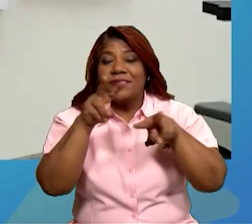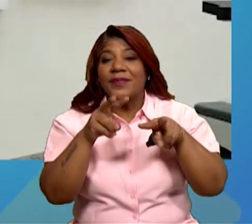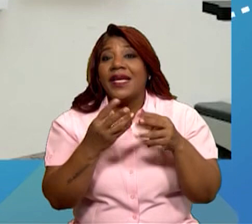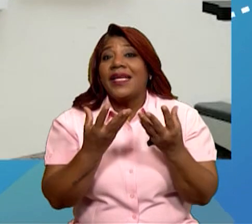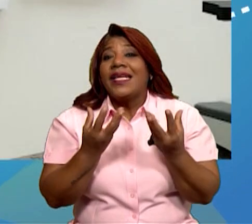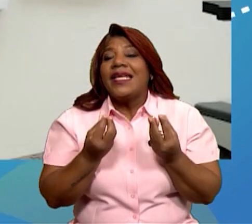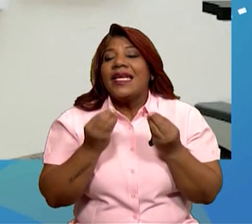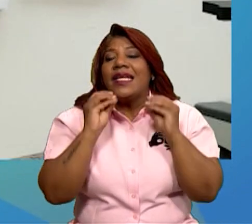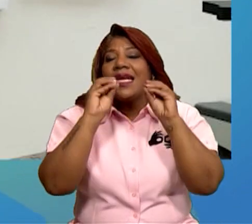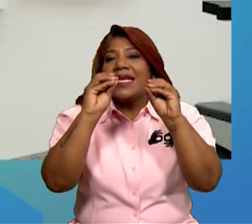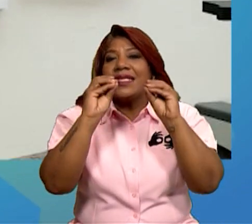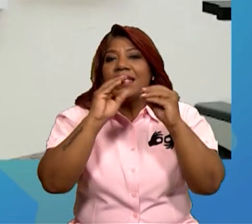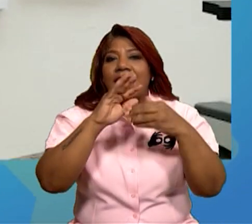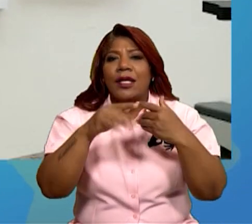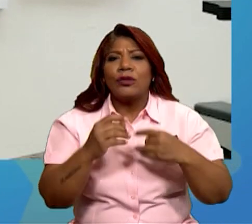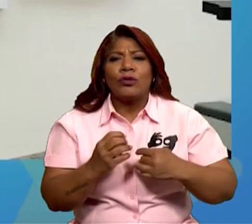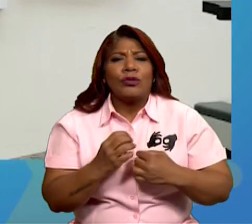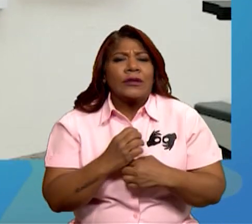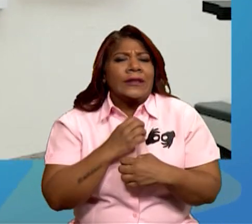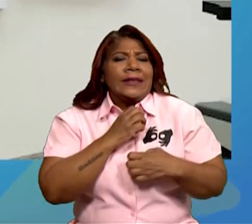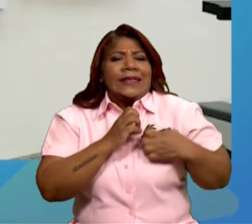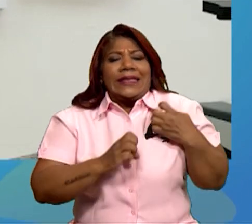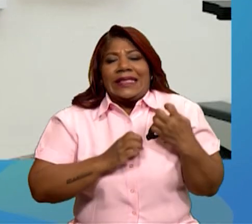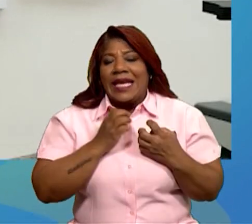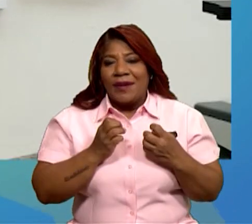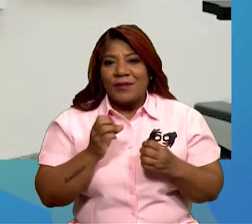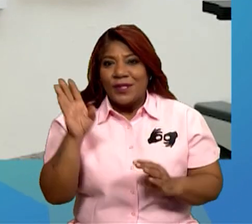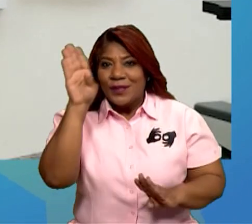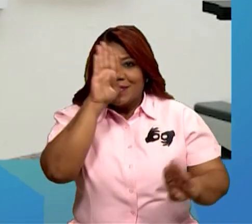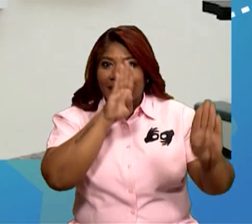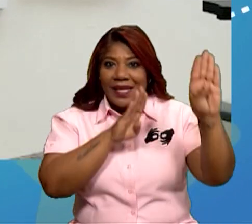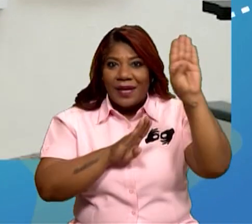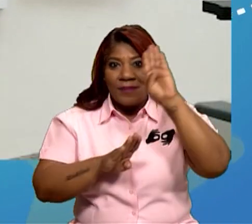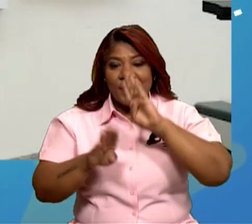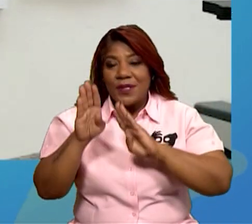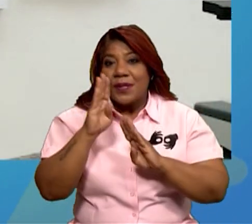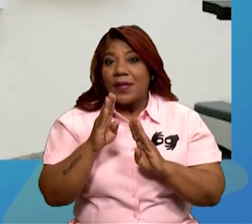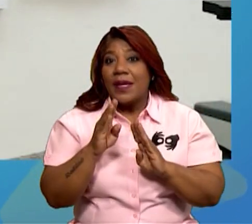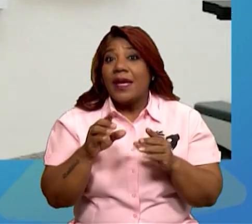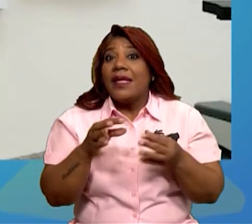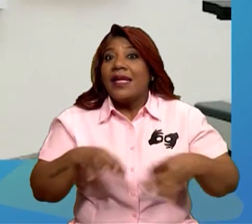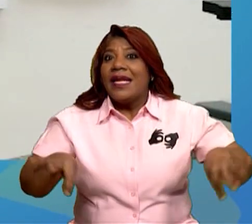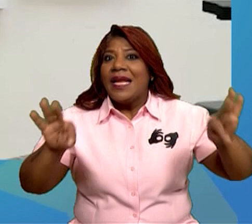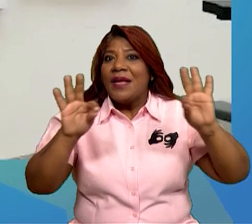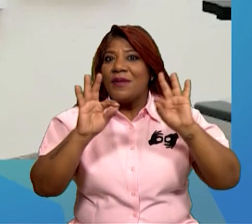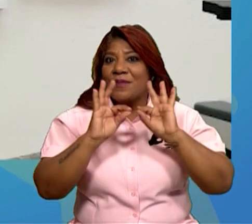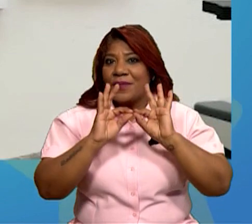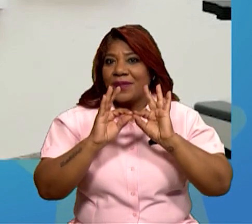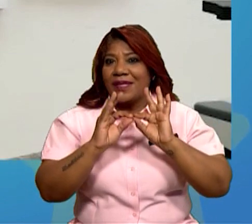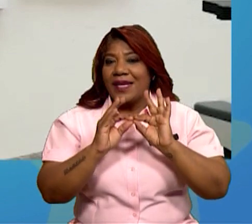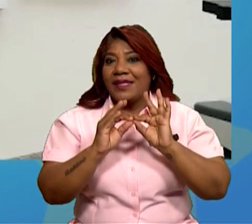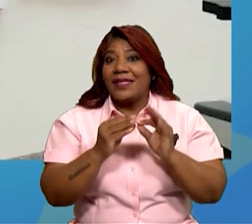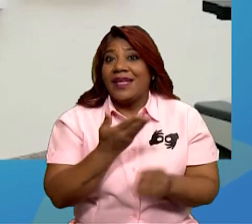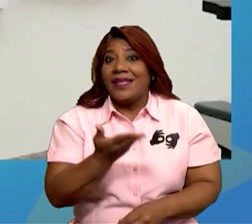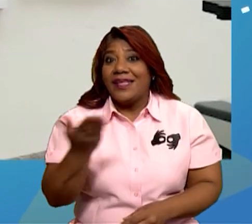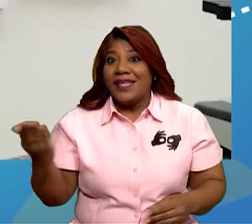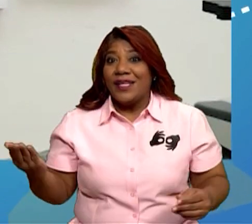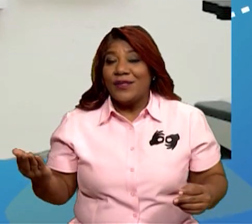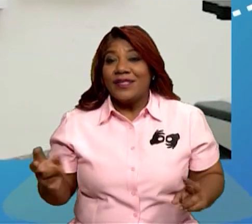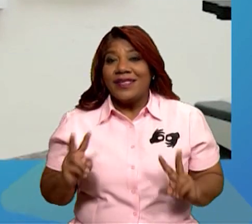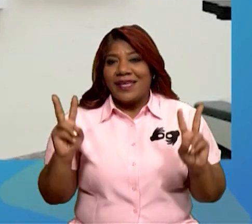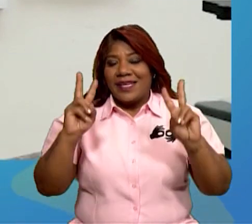la pasión que tengo por la vida. Trato de transmitir esa comprensión de la importancia de la vida y de qué significa eso.